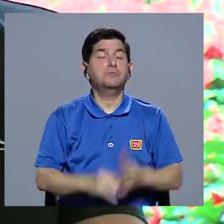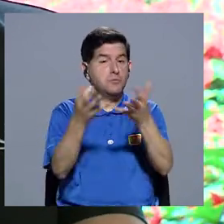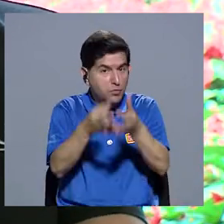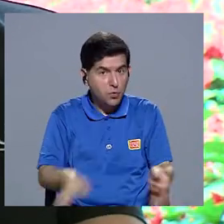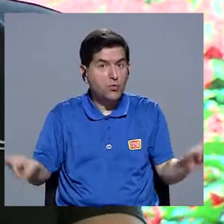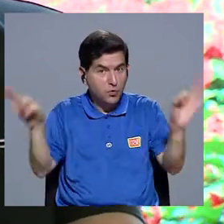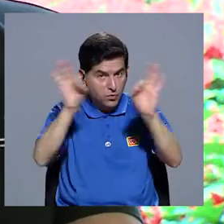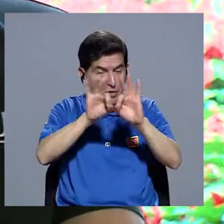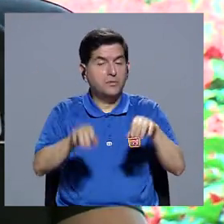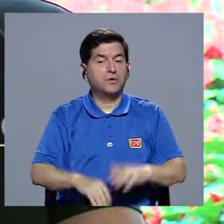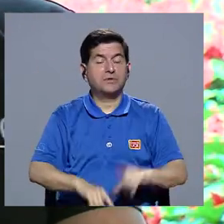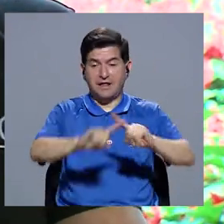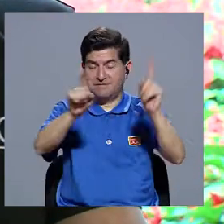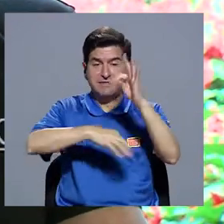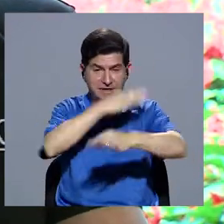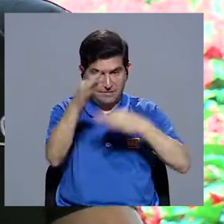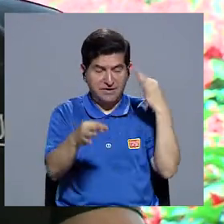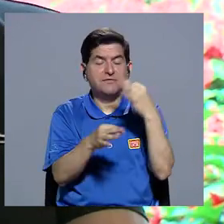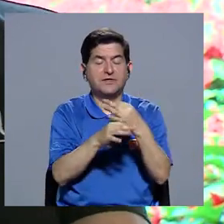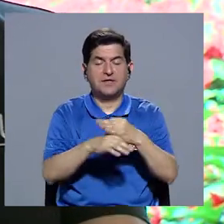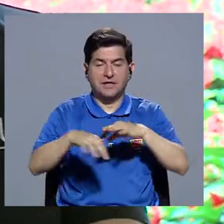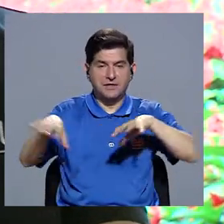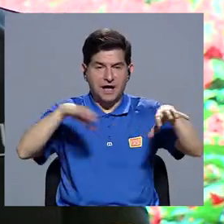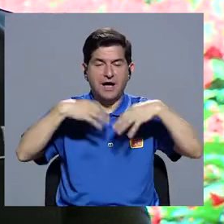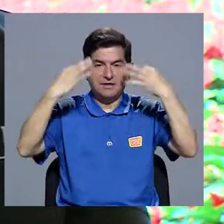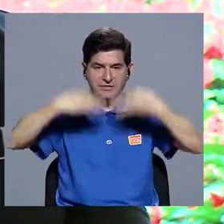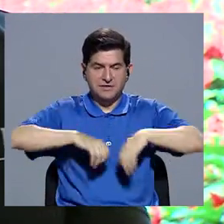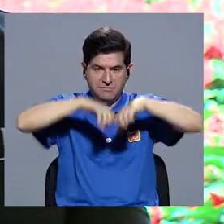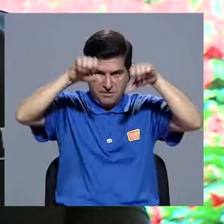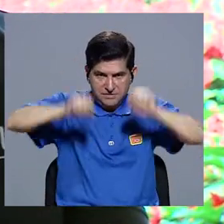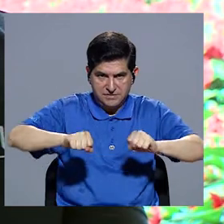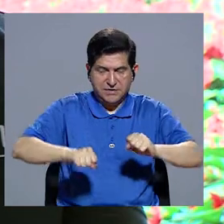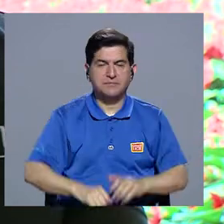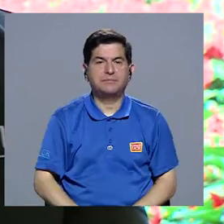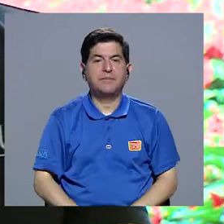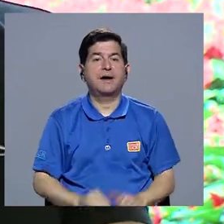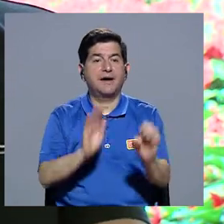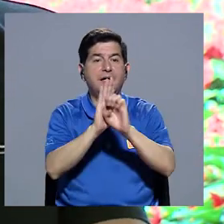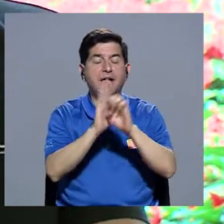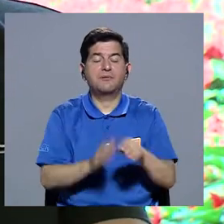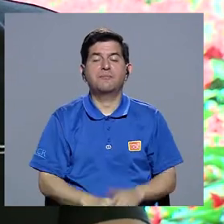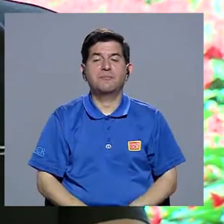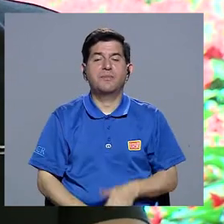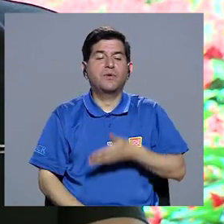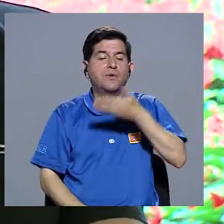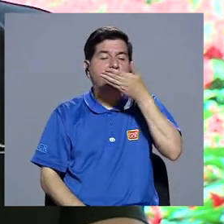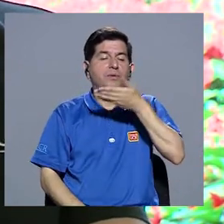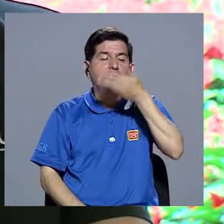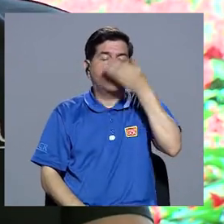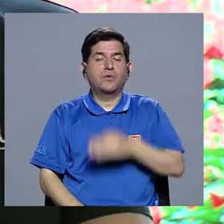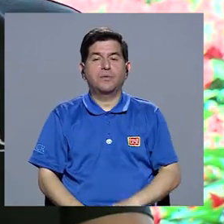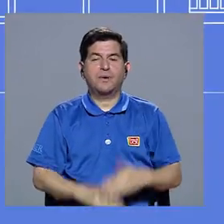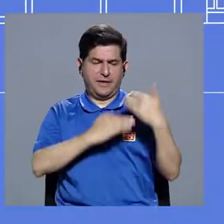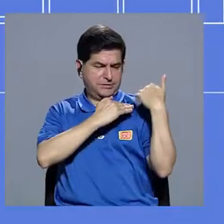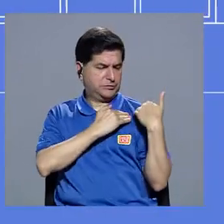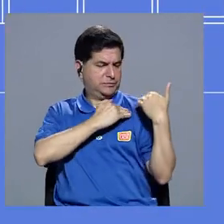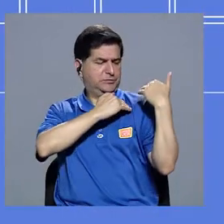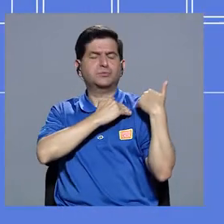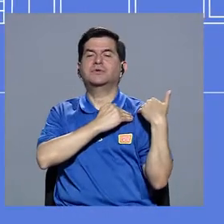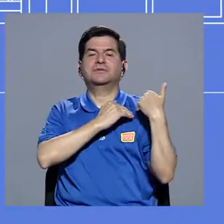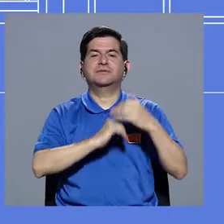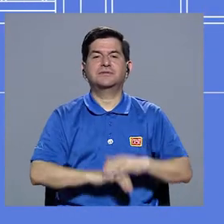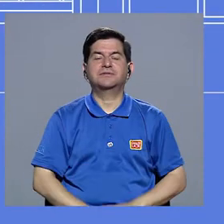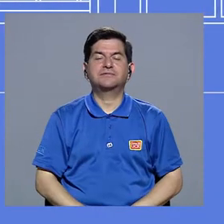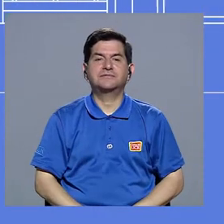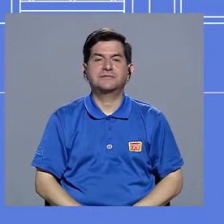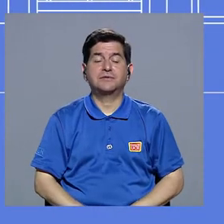es importante indicar que existen diferentes tipos de ejercicio. Por ejemplo, existe el ejercicio aeróbico o de resistencia. Por ejemplo, podemos